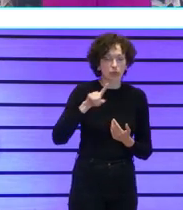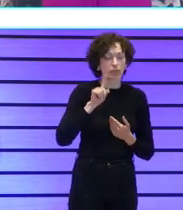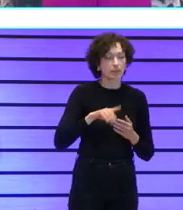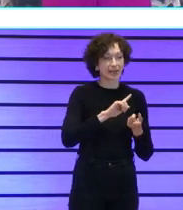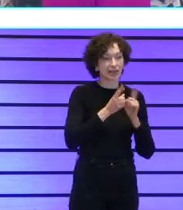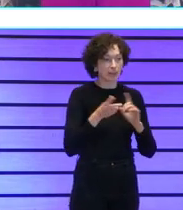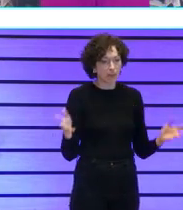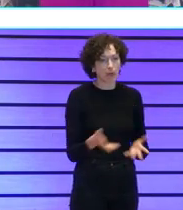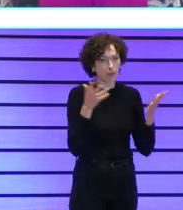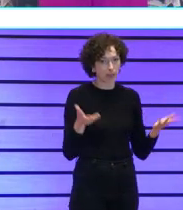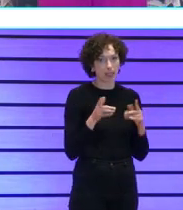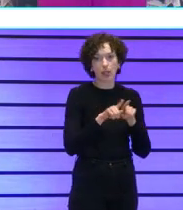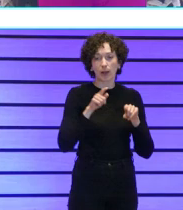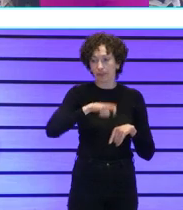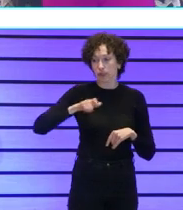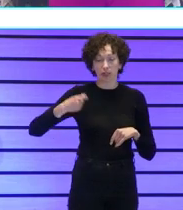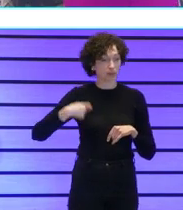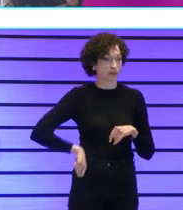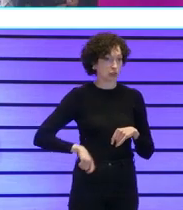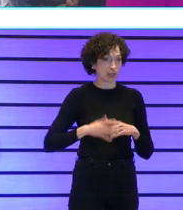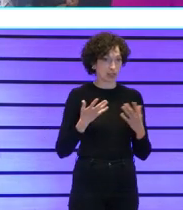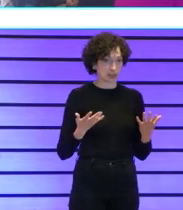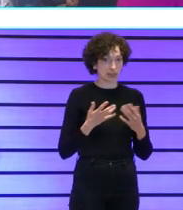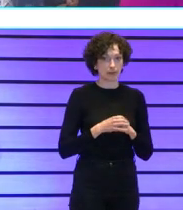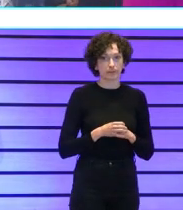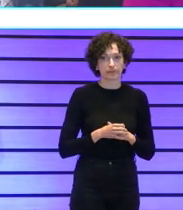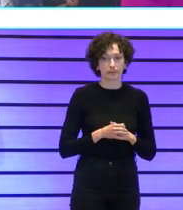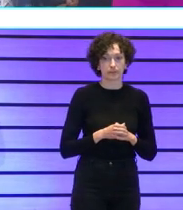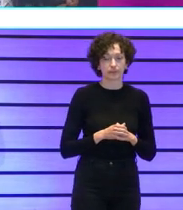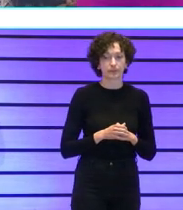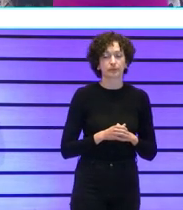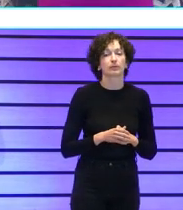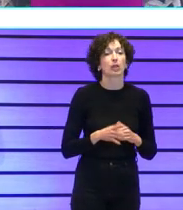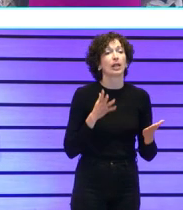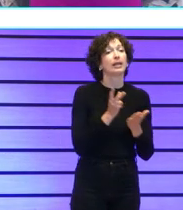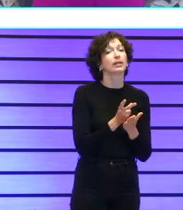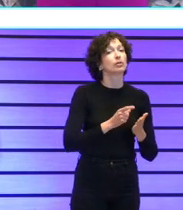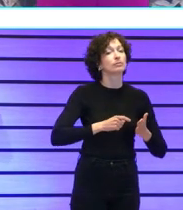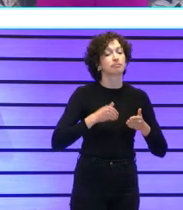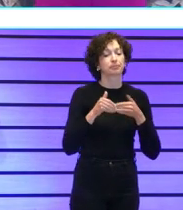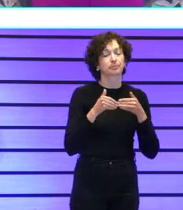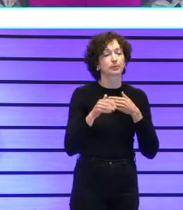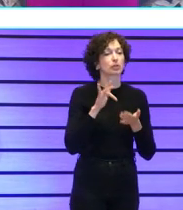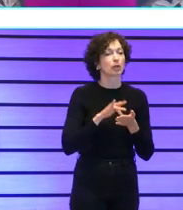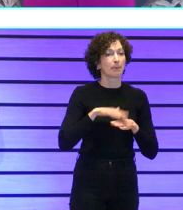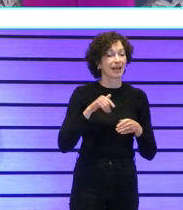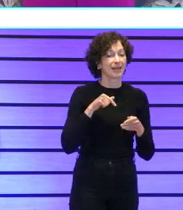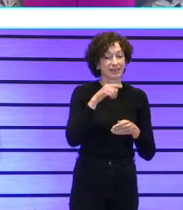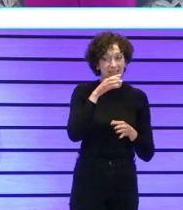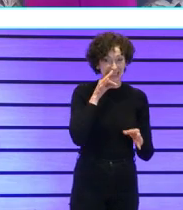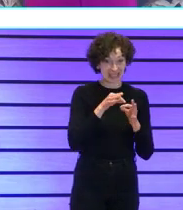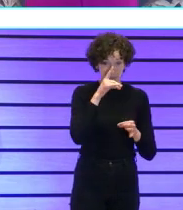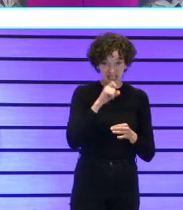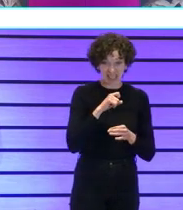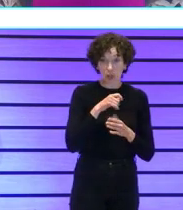cambio igual que los profesionales ¿y cuál es el reto inmediato que tenemos ahí ya para septiembre del 23?